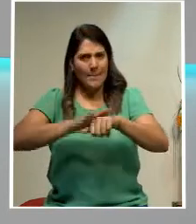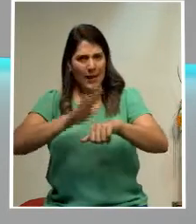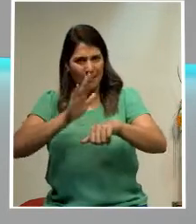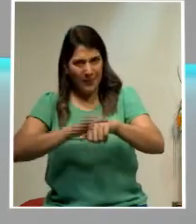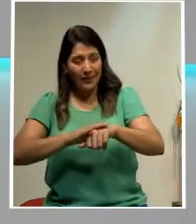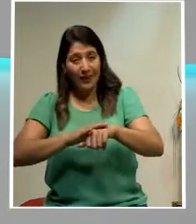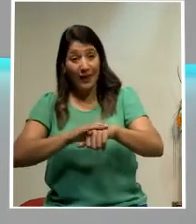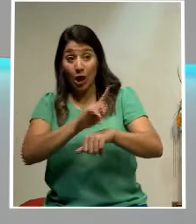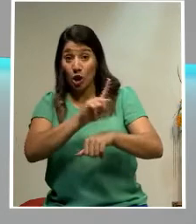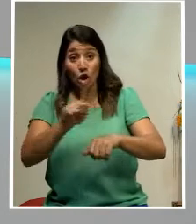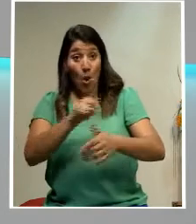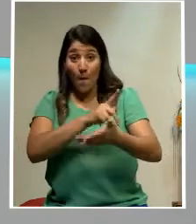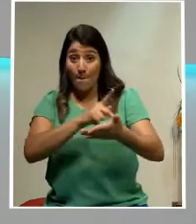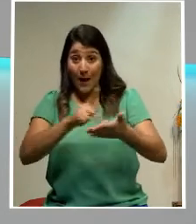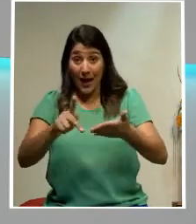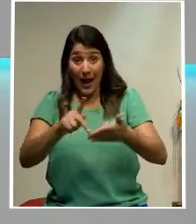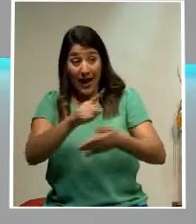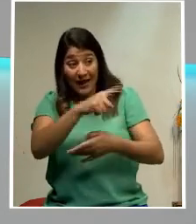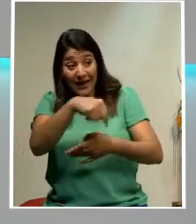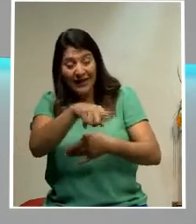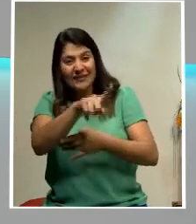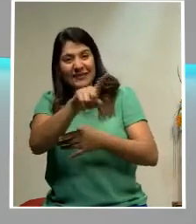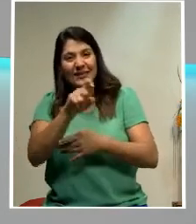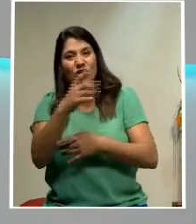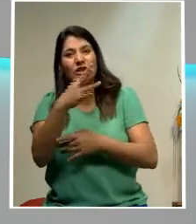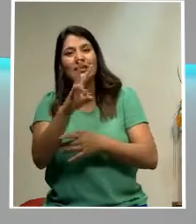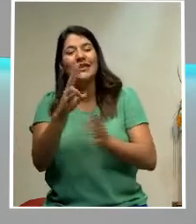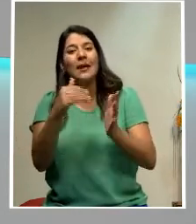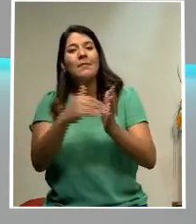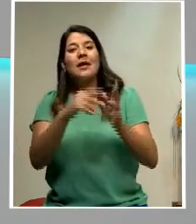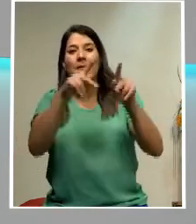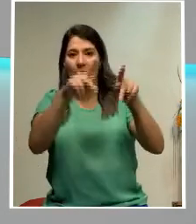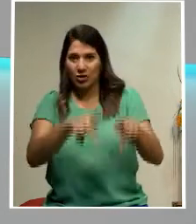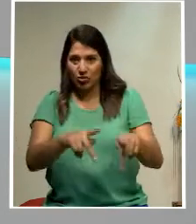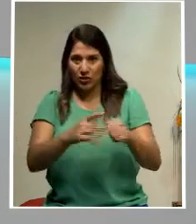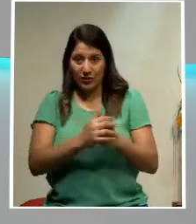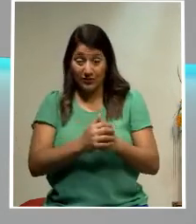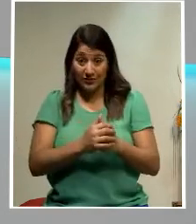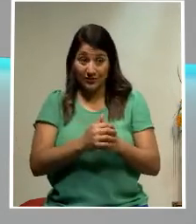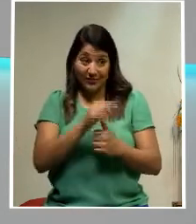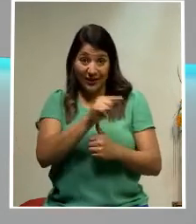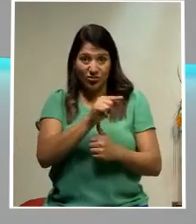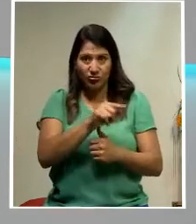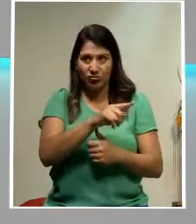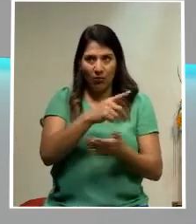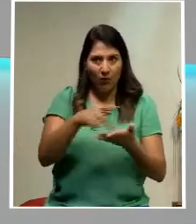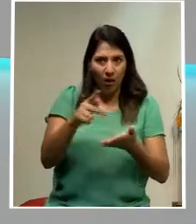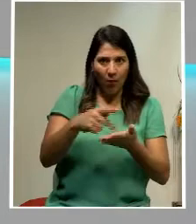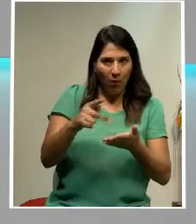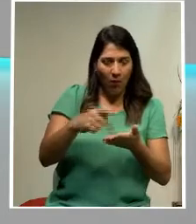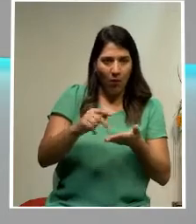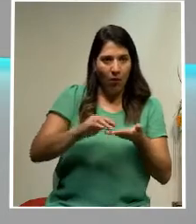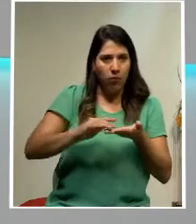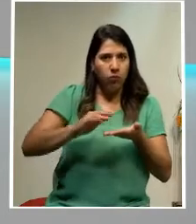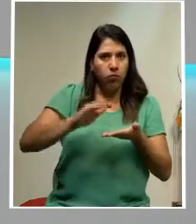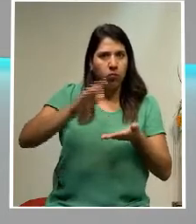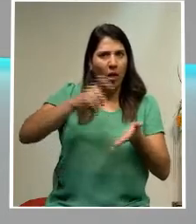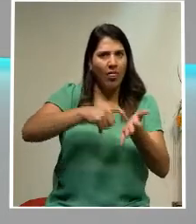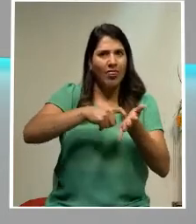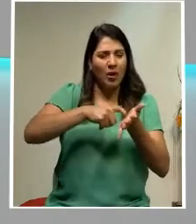117 mil asegurados, condicionando así su apoyo a la iniciativa.